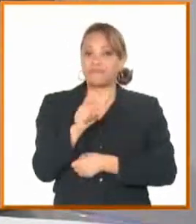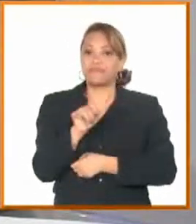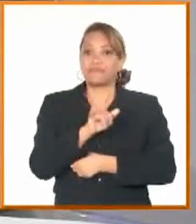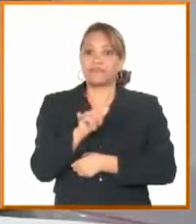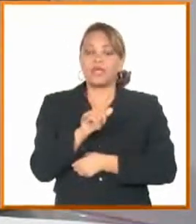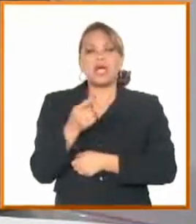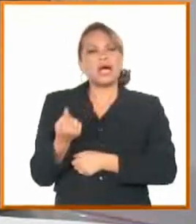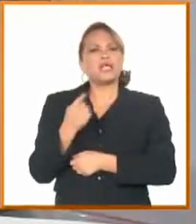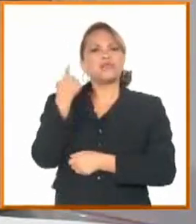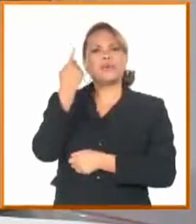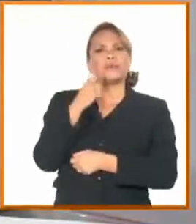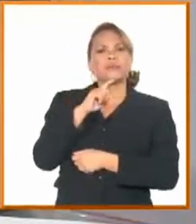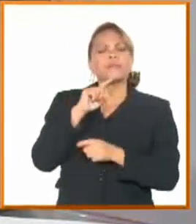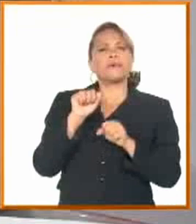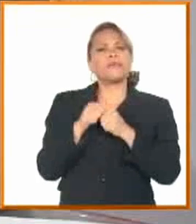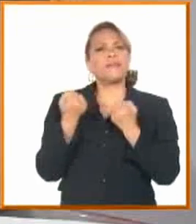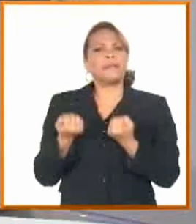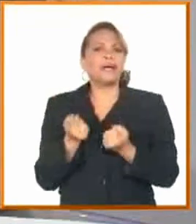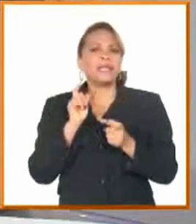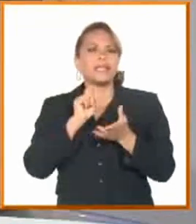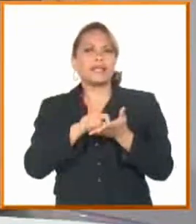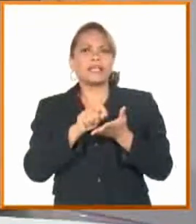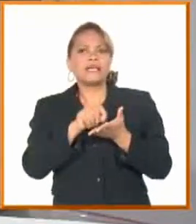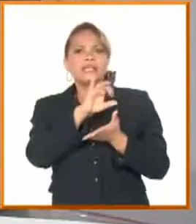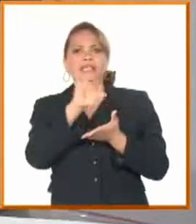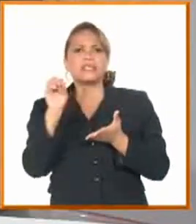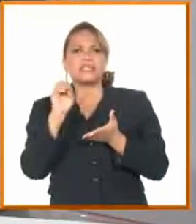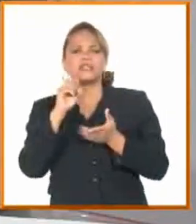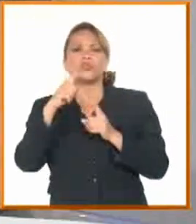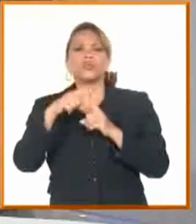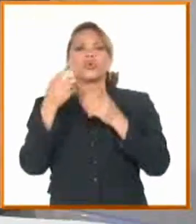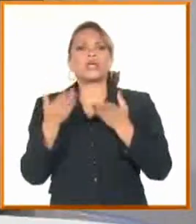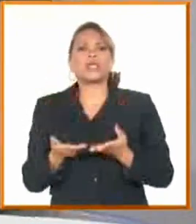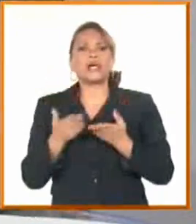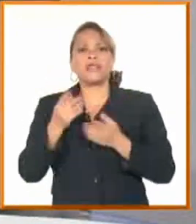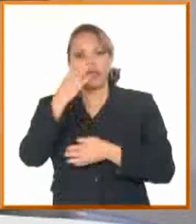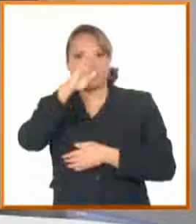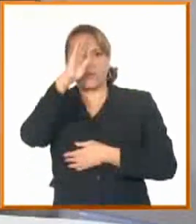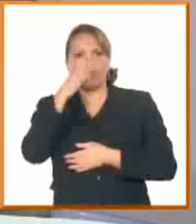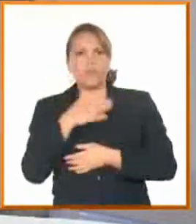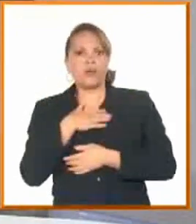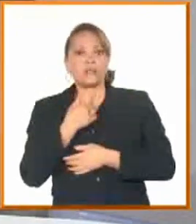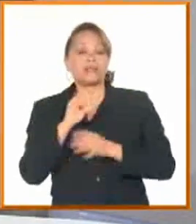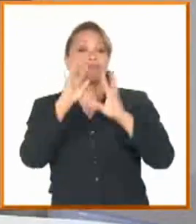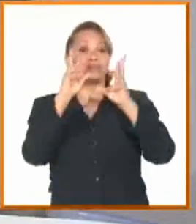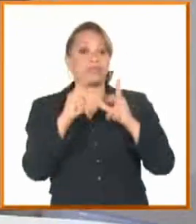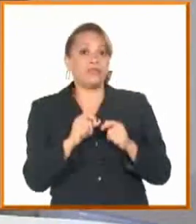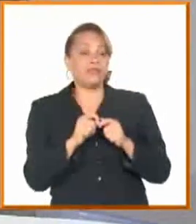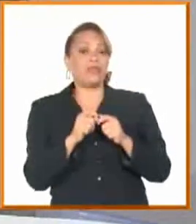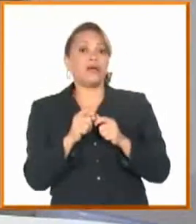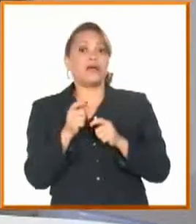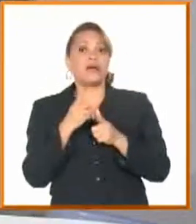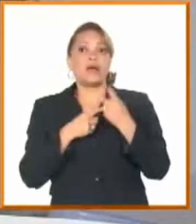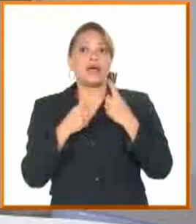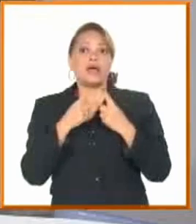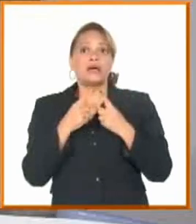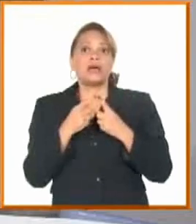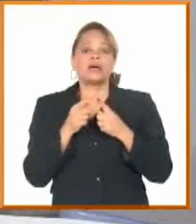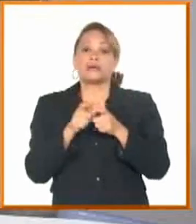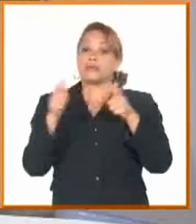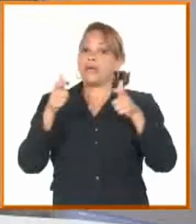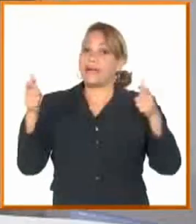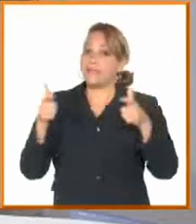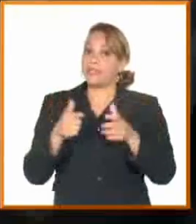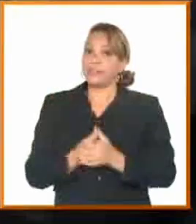me preguntas, pero el pan de la canasta básica lleva 700 toneladas diarias en Cuba, no son cifras, no es un contenedor ni dos contenedores. Y el